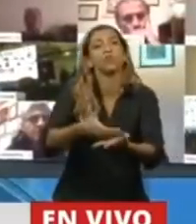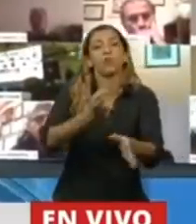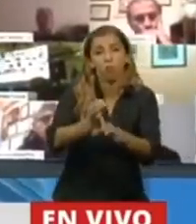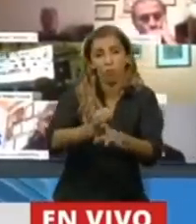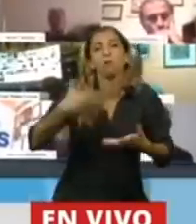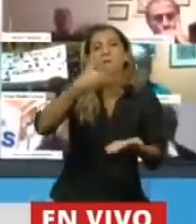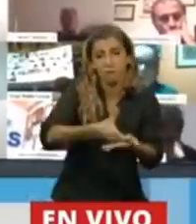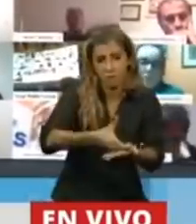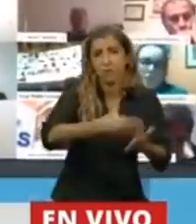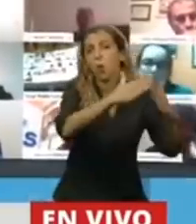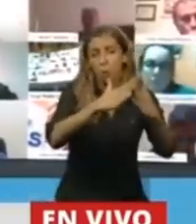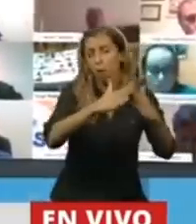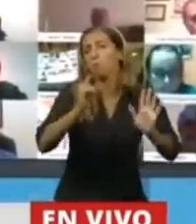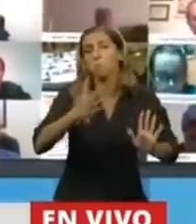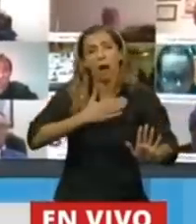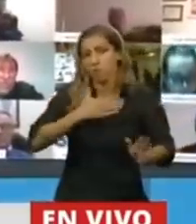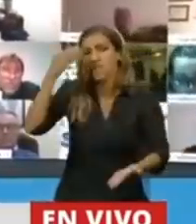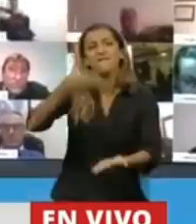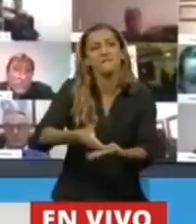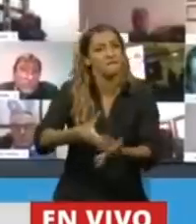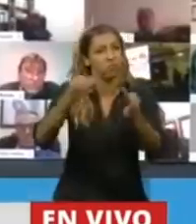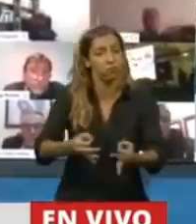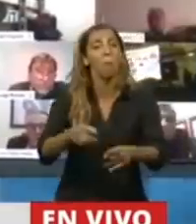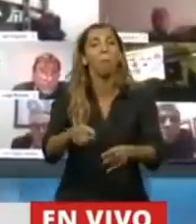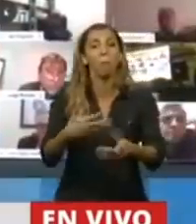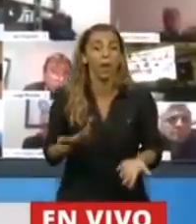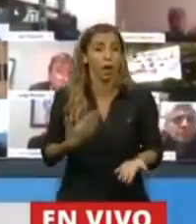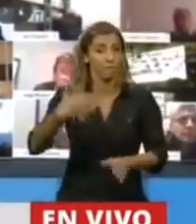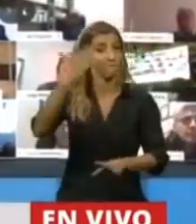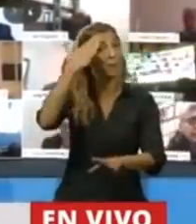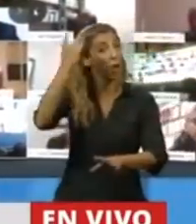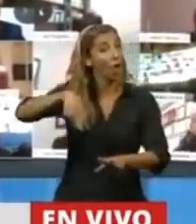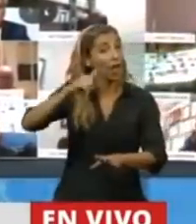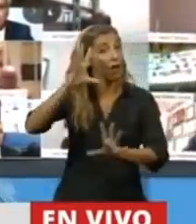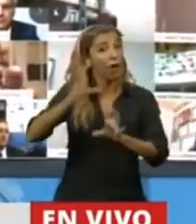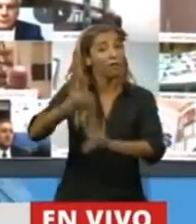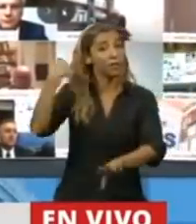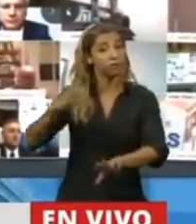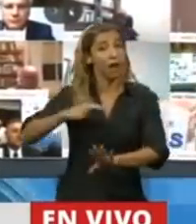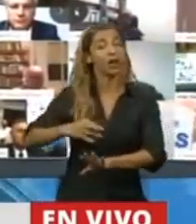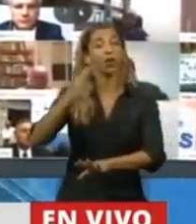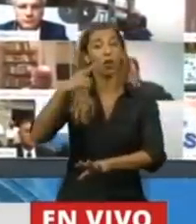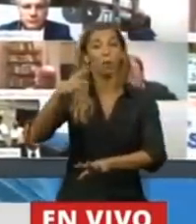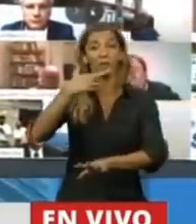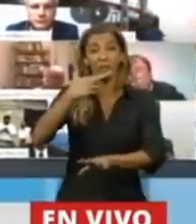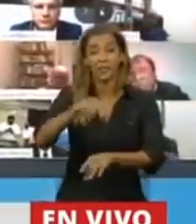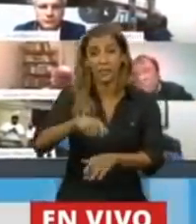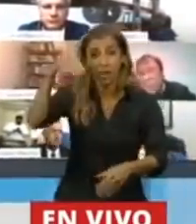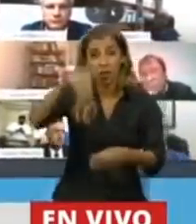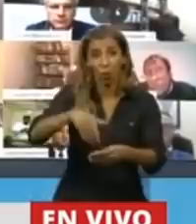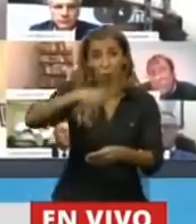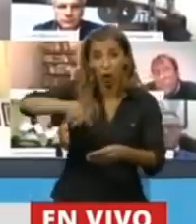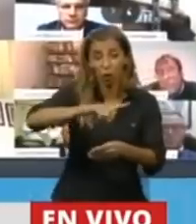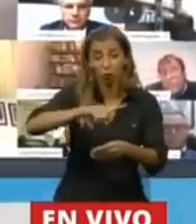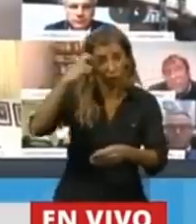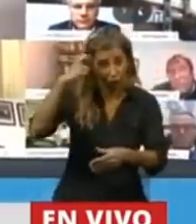Falta nomás hacer un poco de memoria para el 2017 darnos cuenta que este Congreso votó un presupuesto un día, y a las 24 horas, en